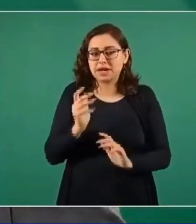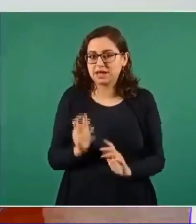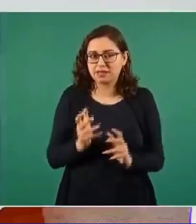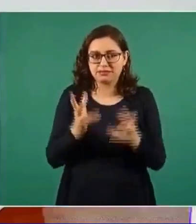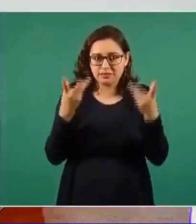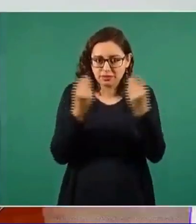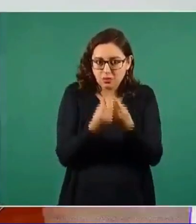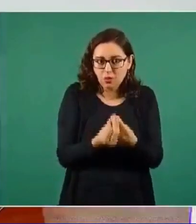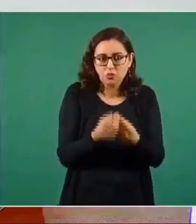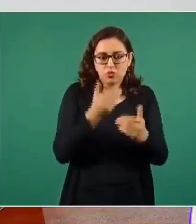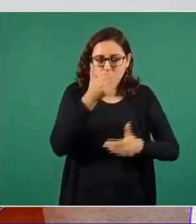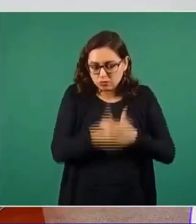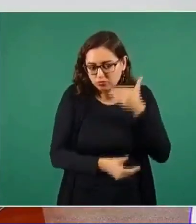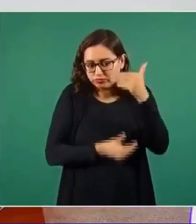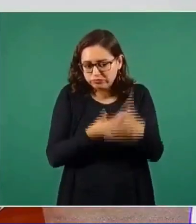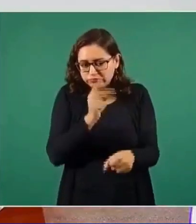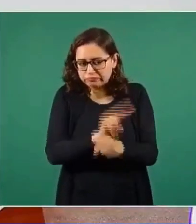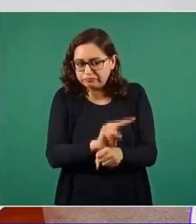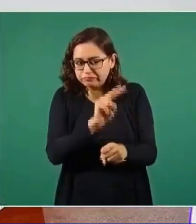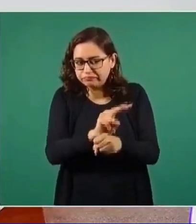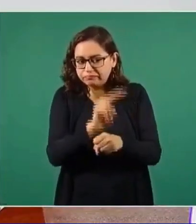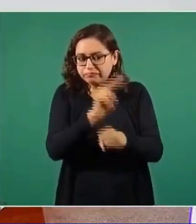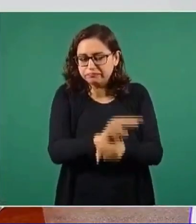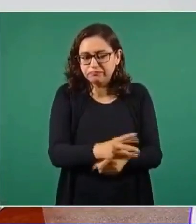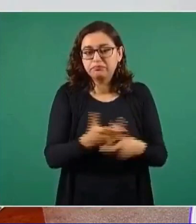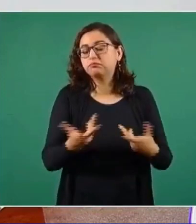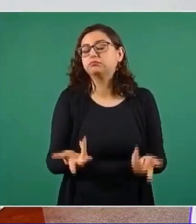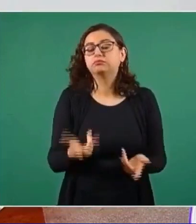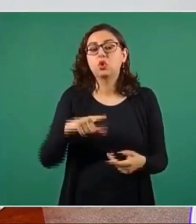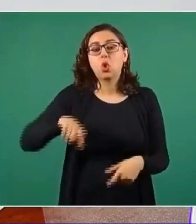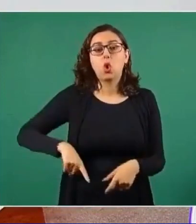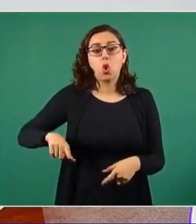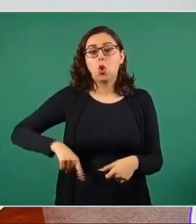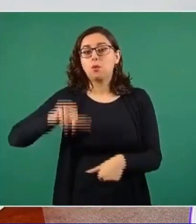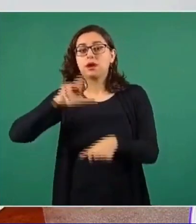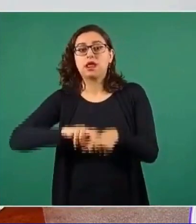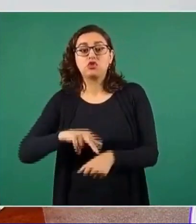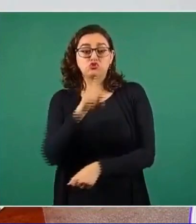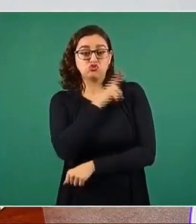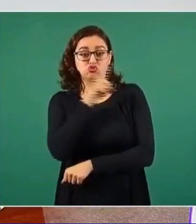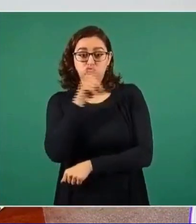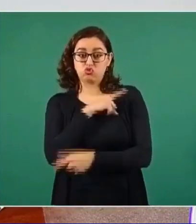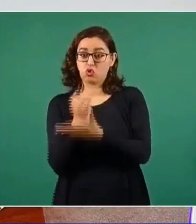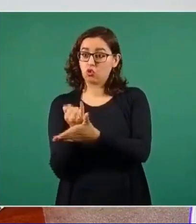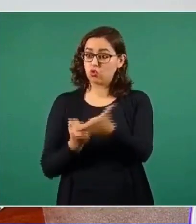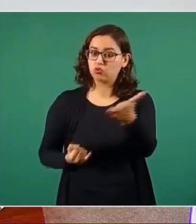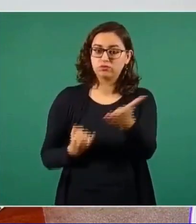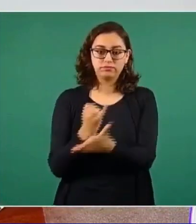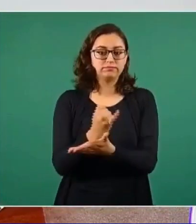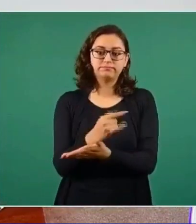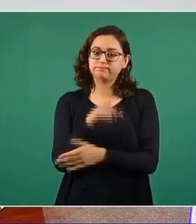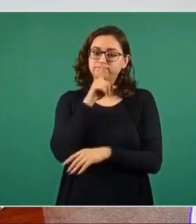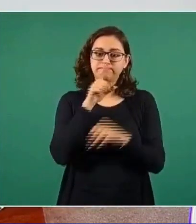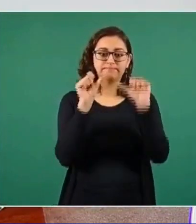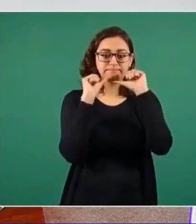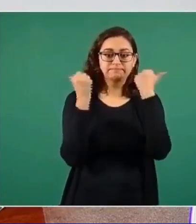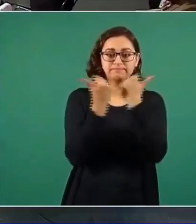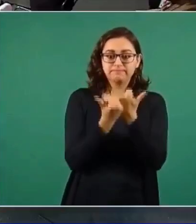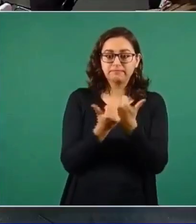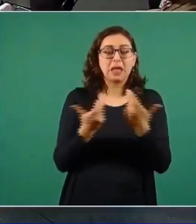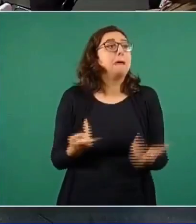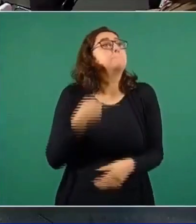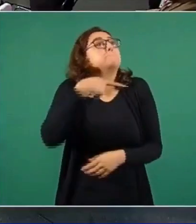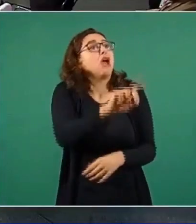solo por decisión de un gobernador. Pero son